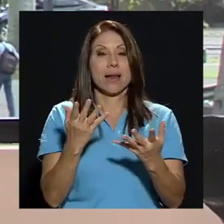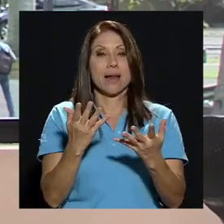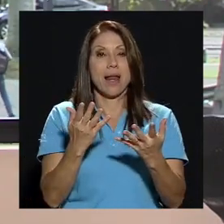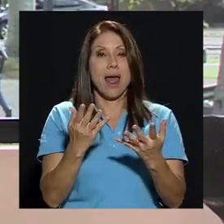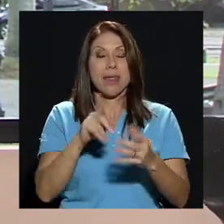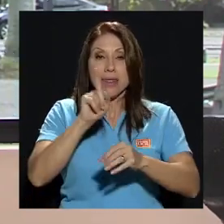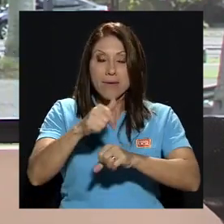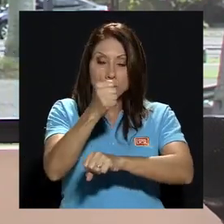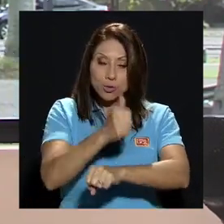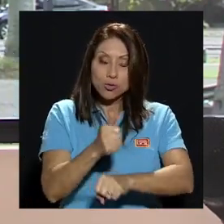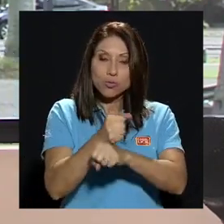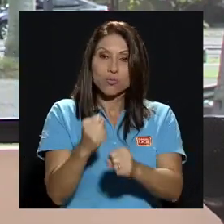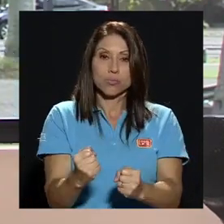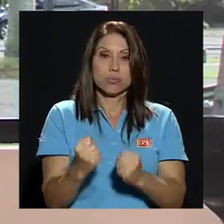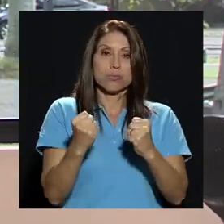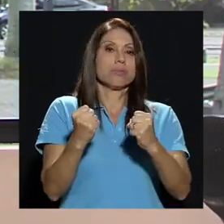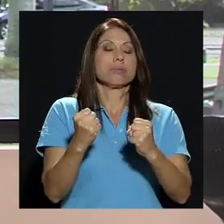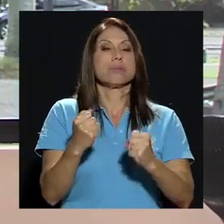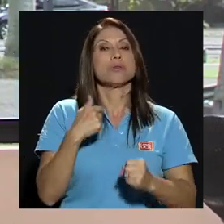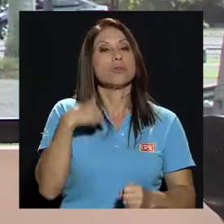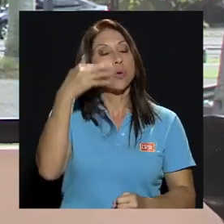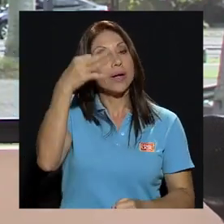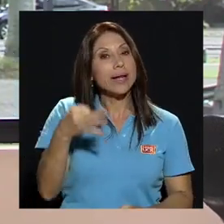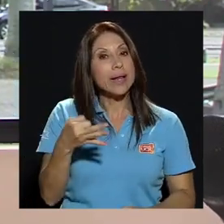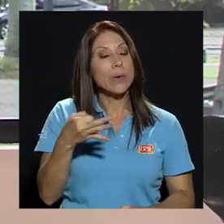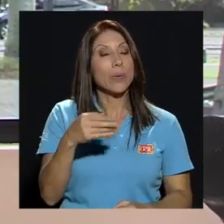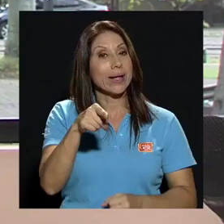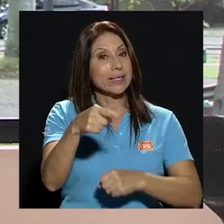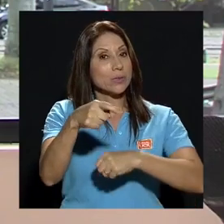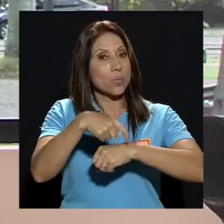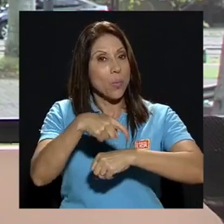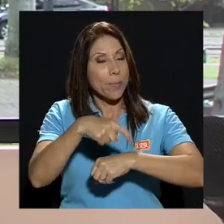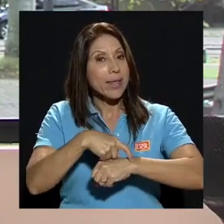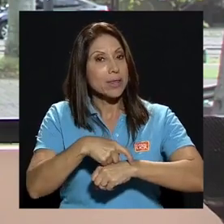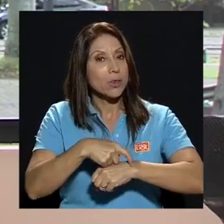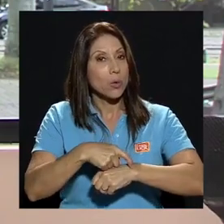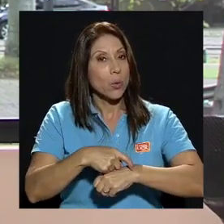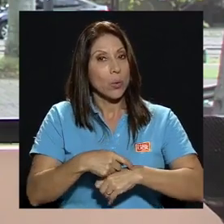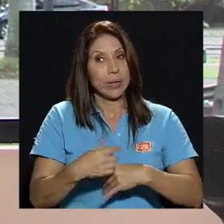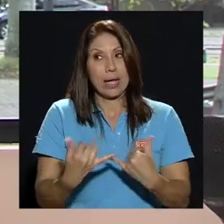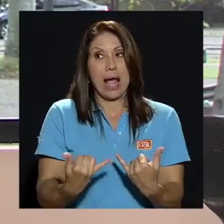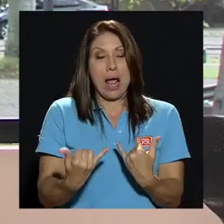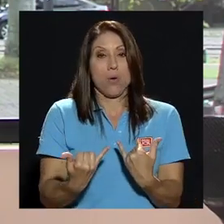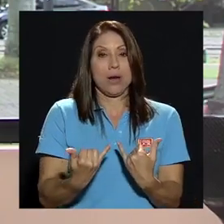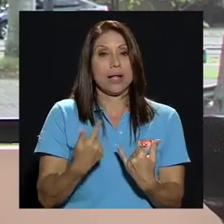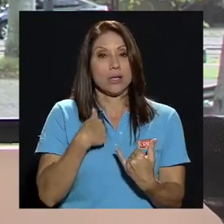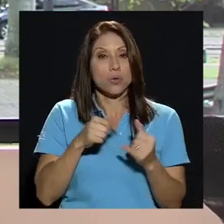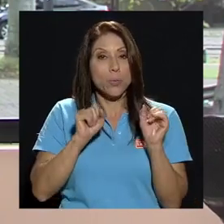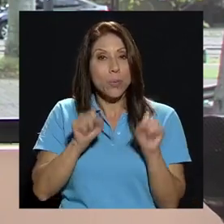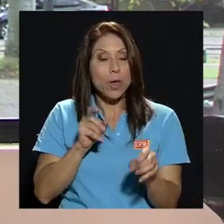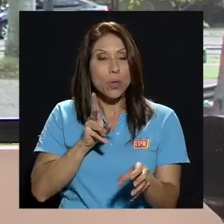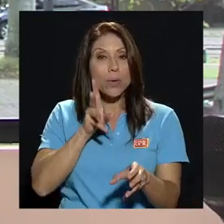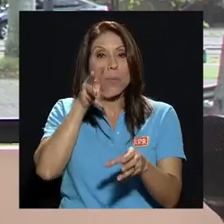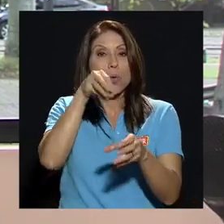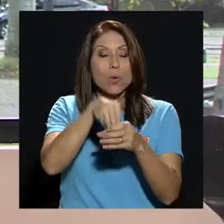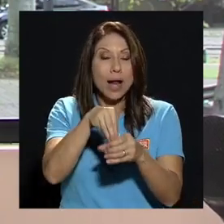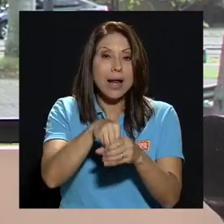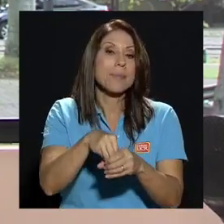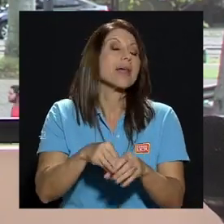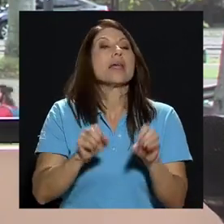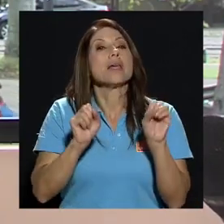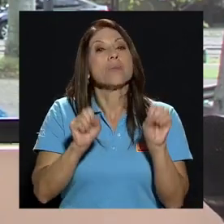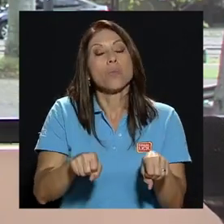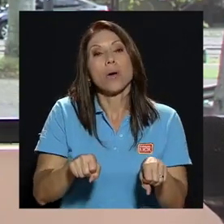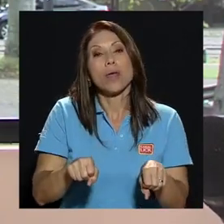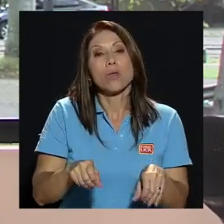consolidarla entonces creo que es un momento justo este en el que puedo involucrarme y aportar lo que